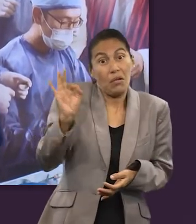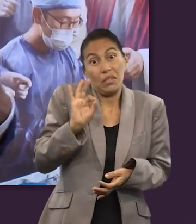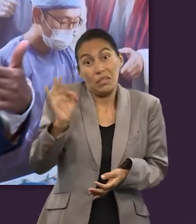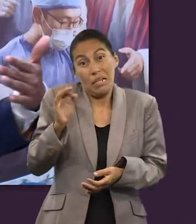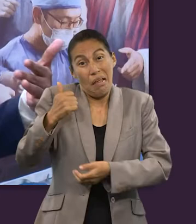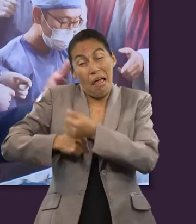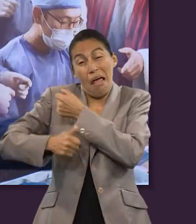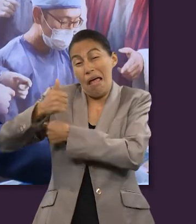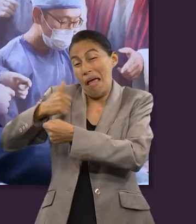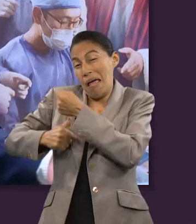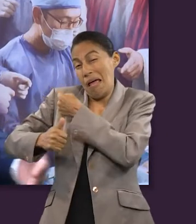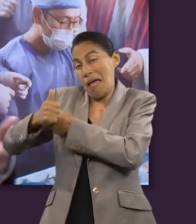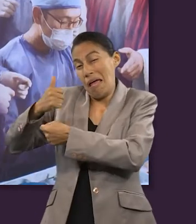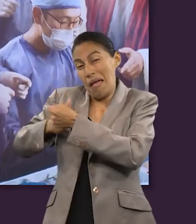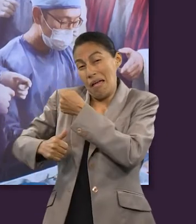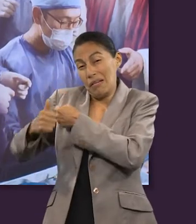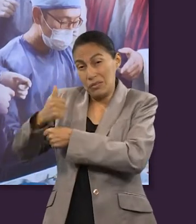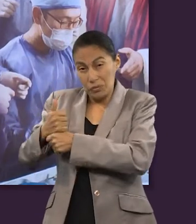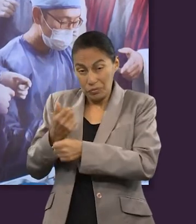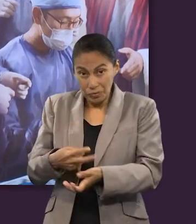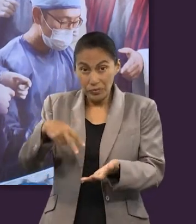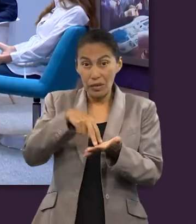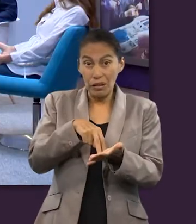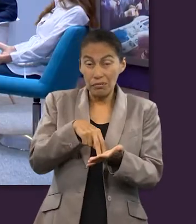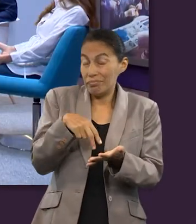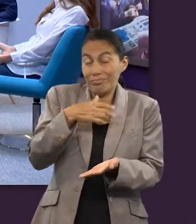quizá de muchos años anteriores.